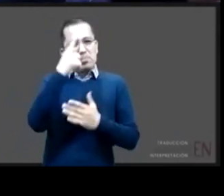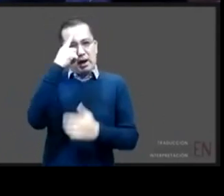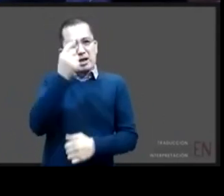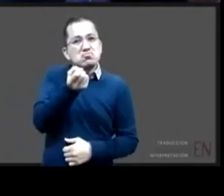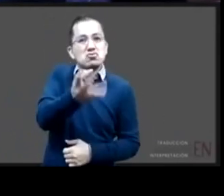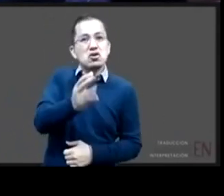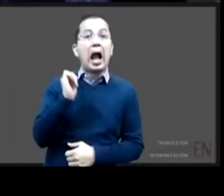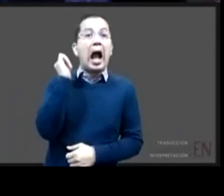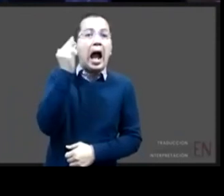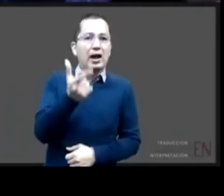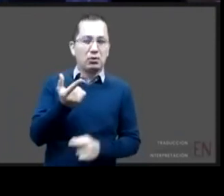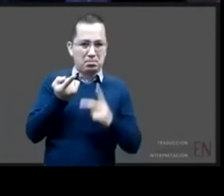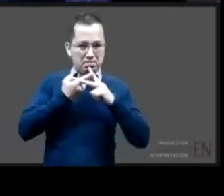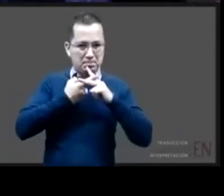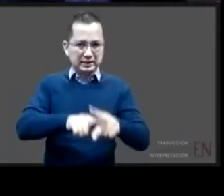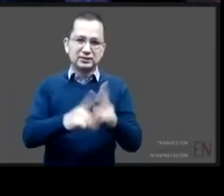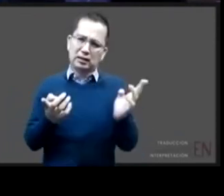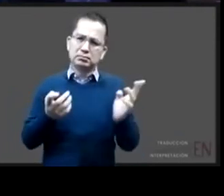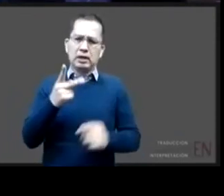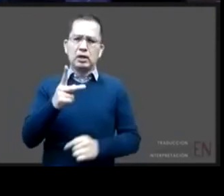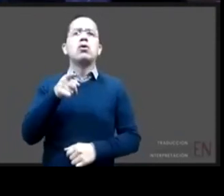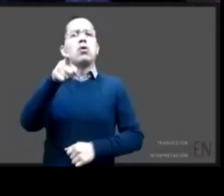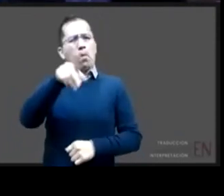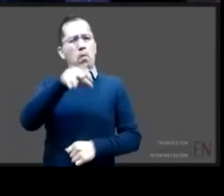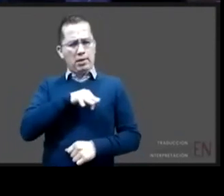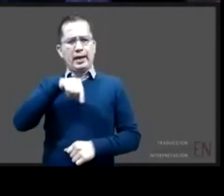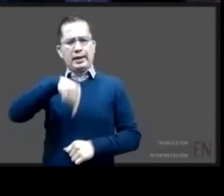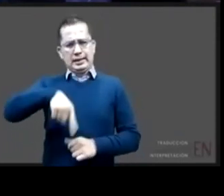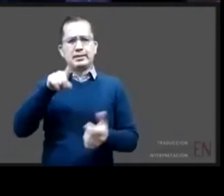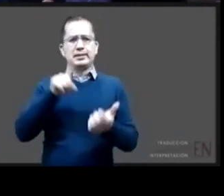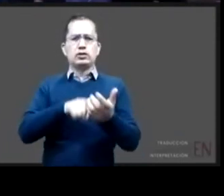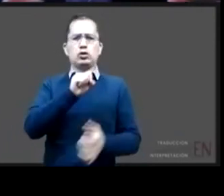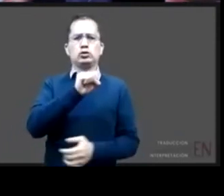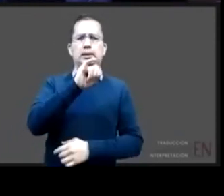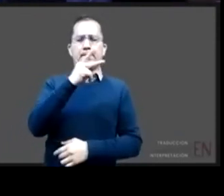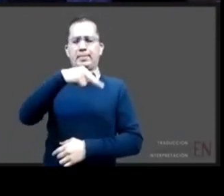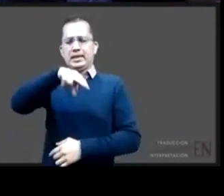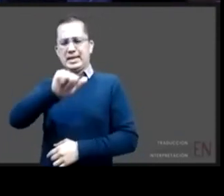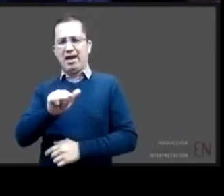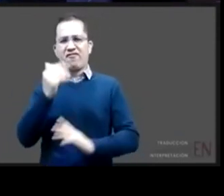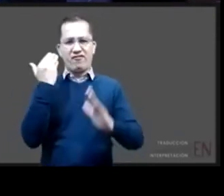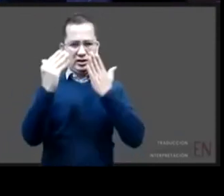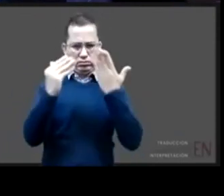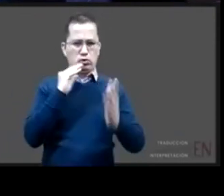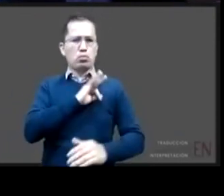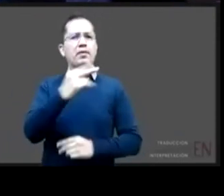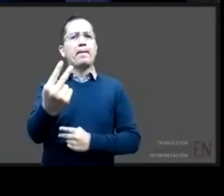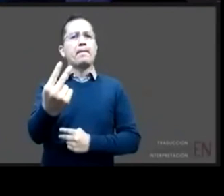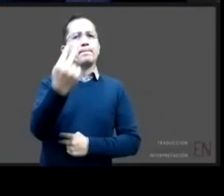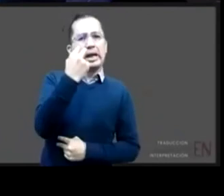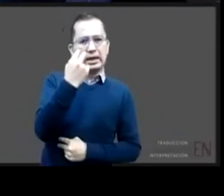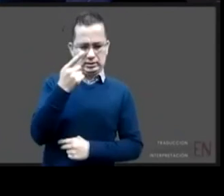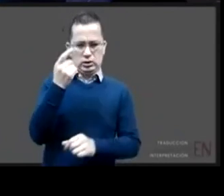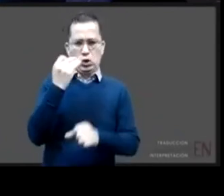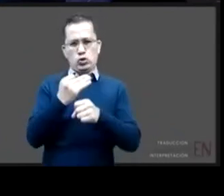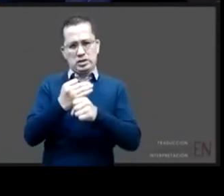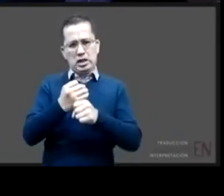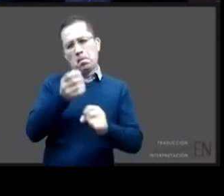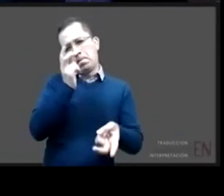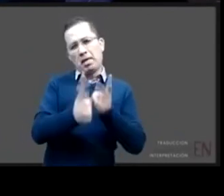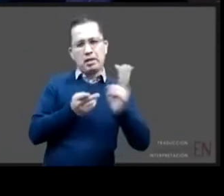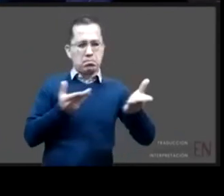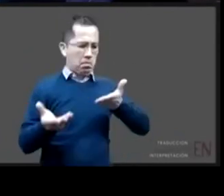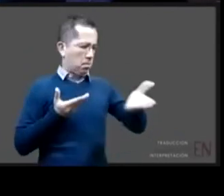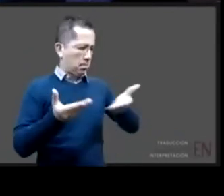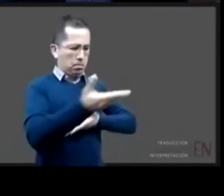la página de facebook de disciplina mx para que se pueda seguir escuchando y para que podamos